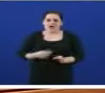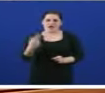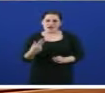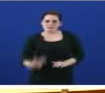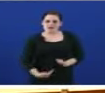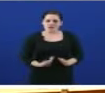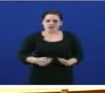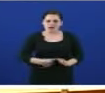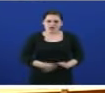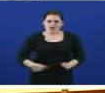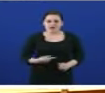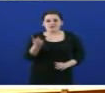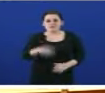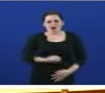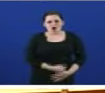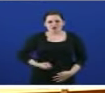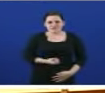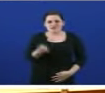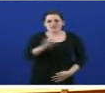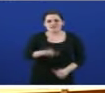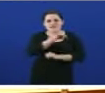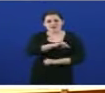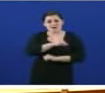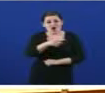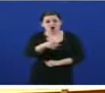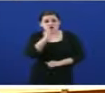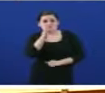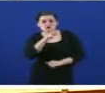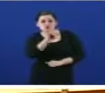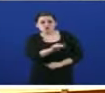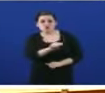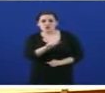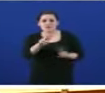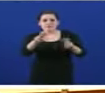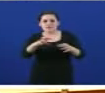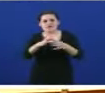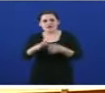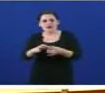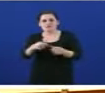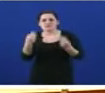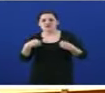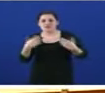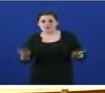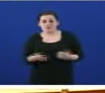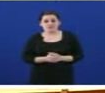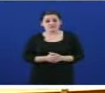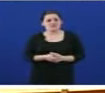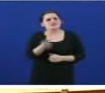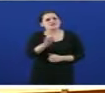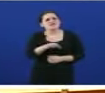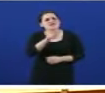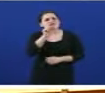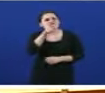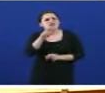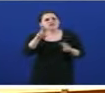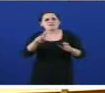servizos públicos é este, señoría o seu compromiso coa sanidade. Que sucedeu, señor Feijó porque eu se pola mañán non falou dela daquela